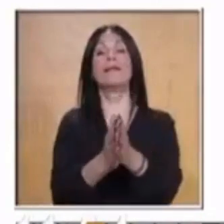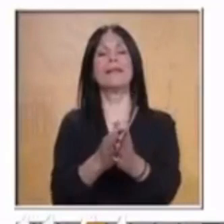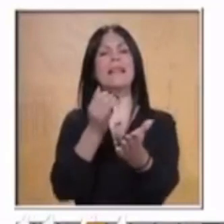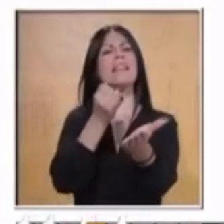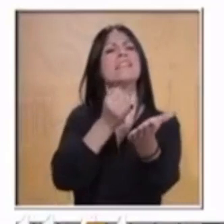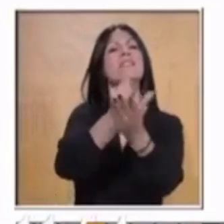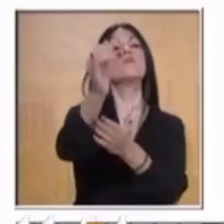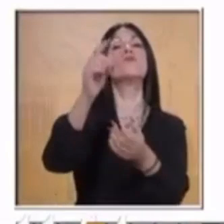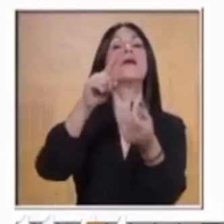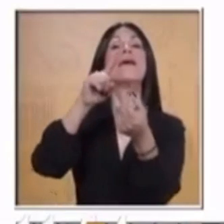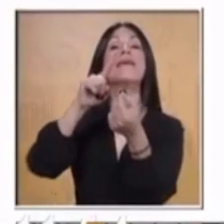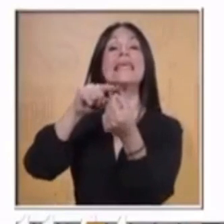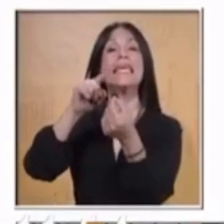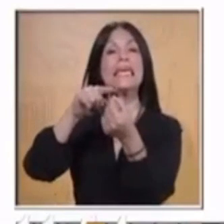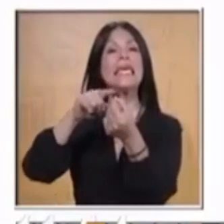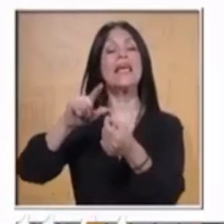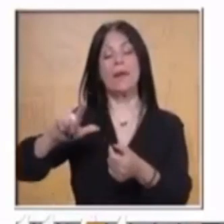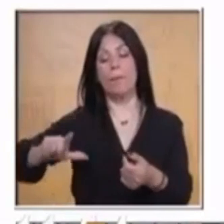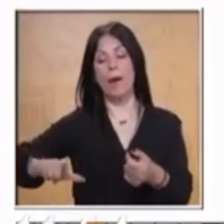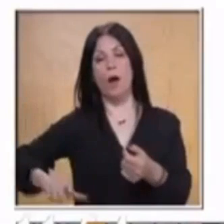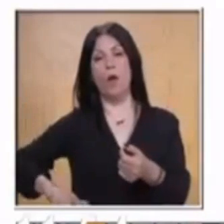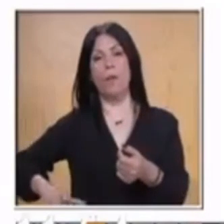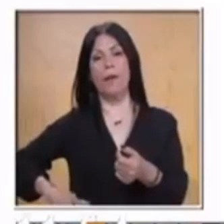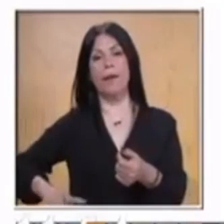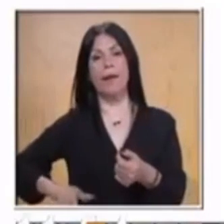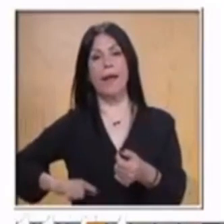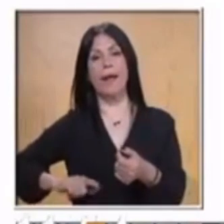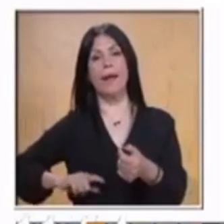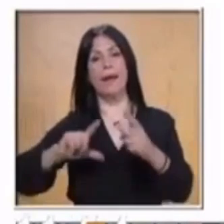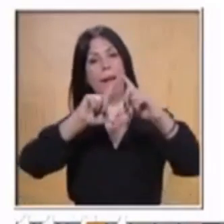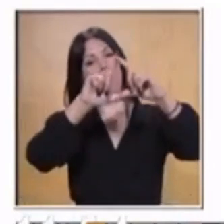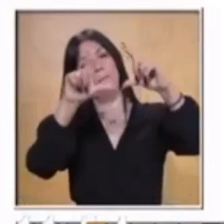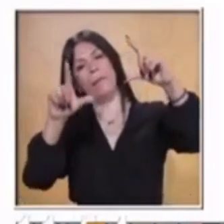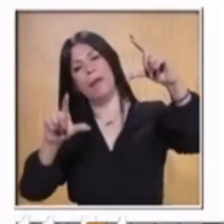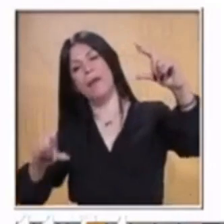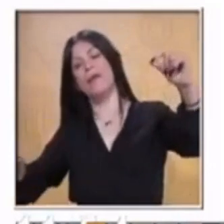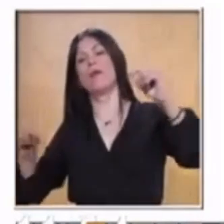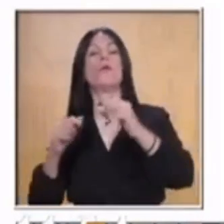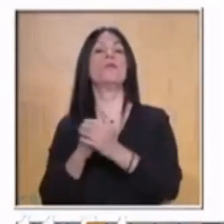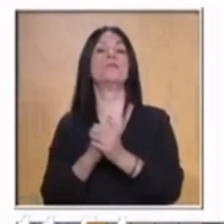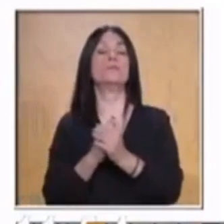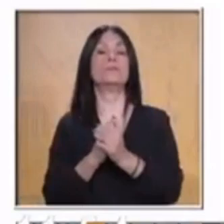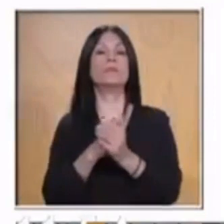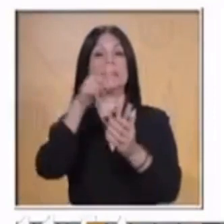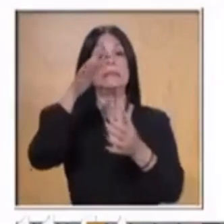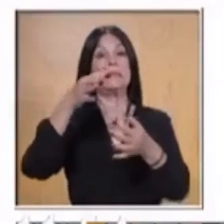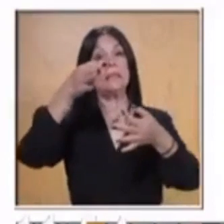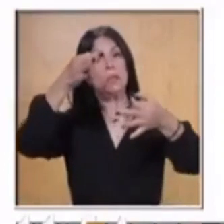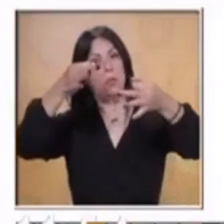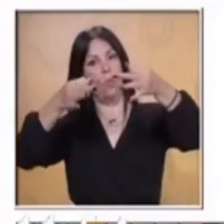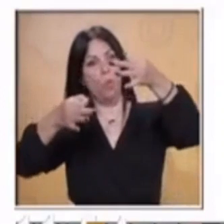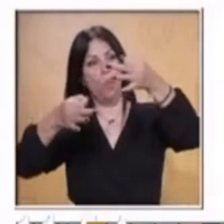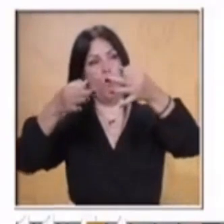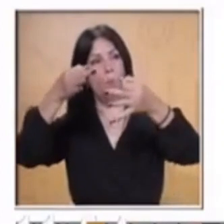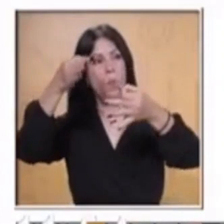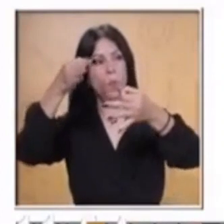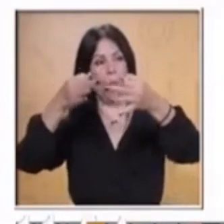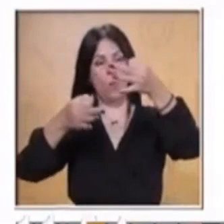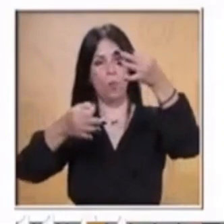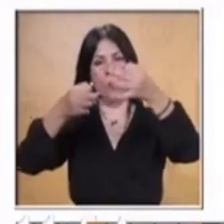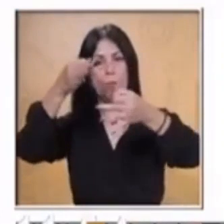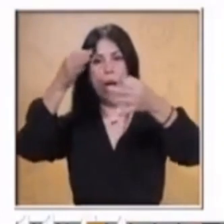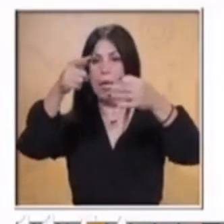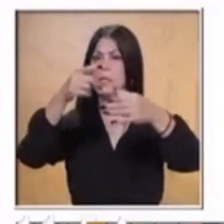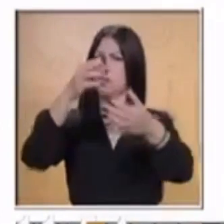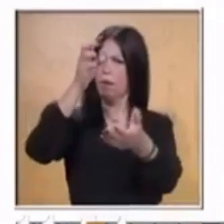gobernar nuestro estado, nuestro país. El poder judicial sanciona por cometer un delito de